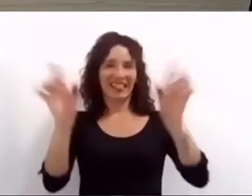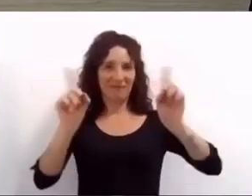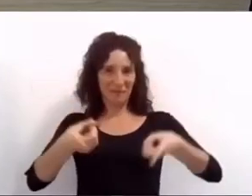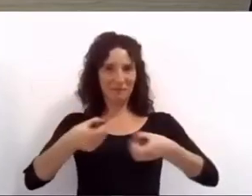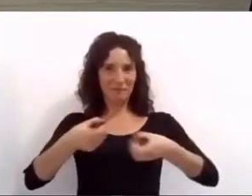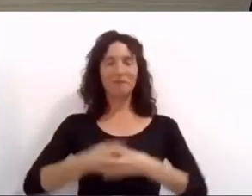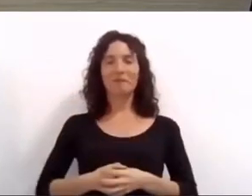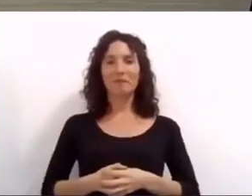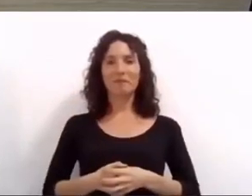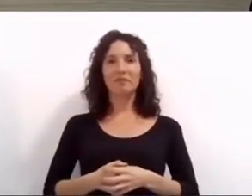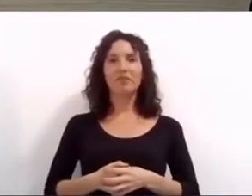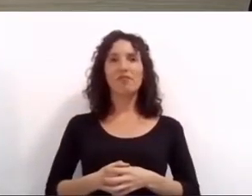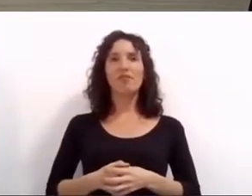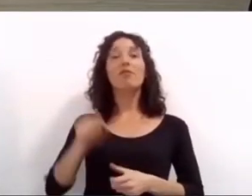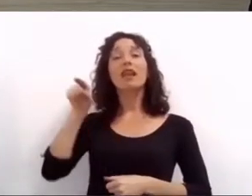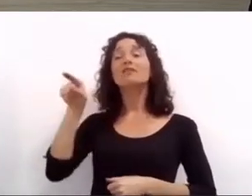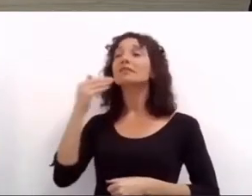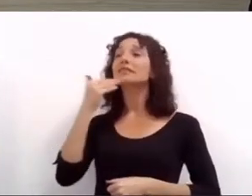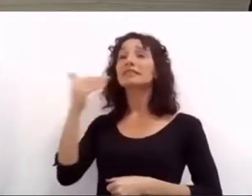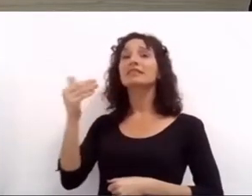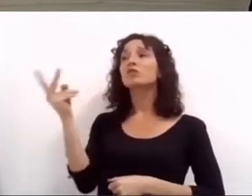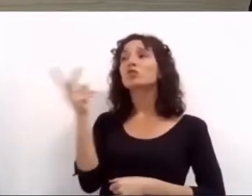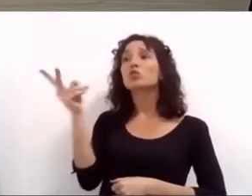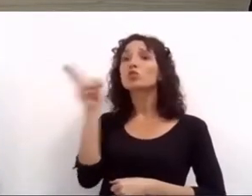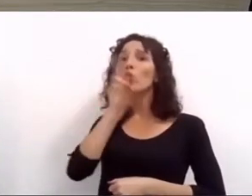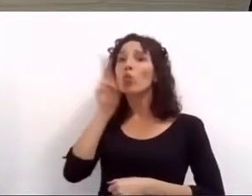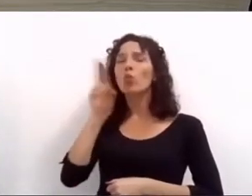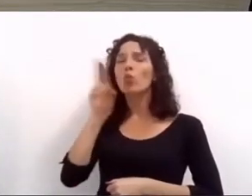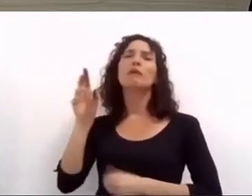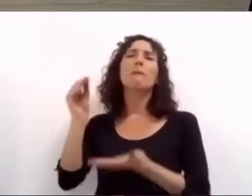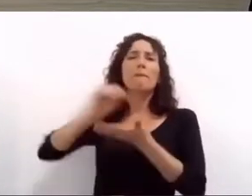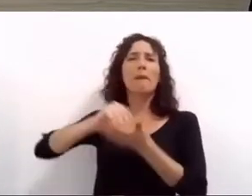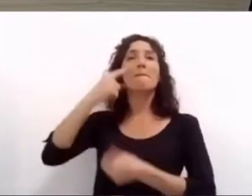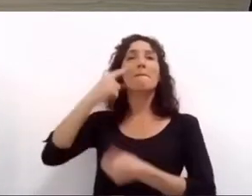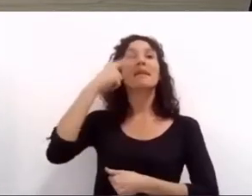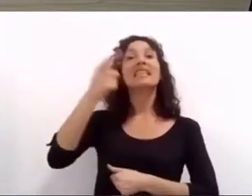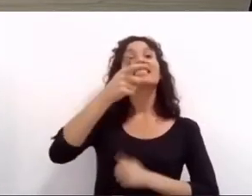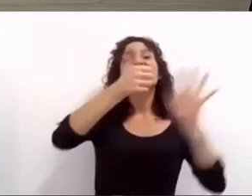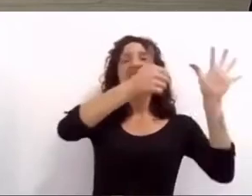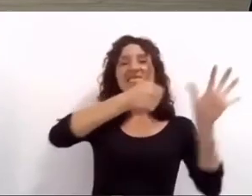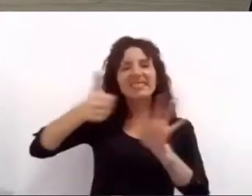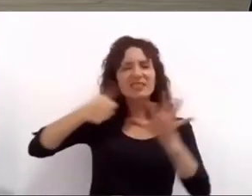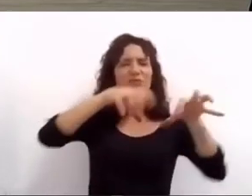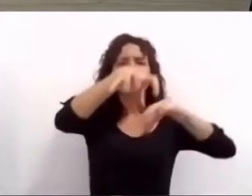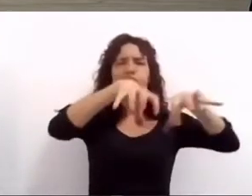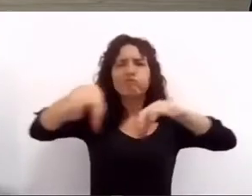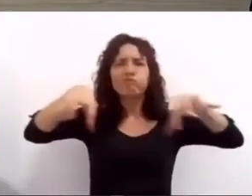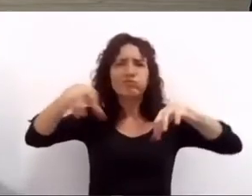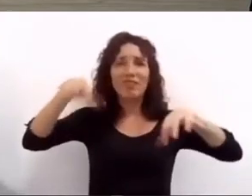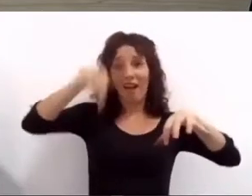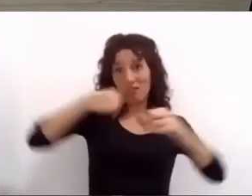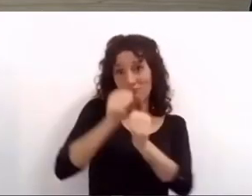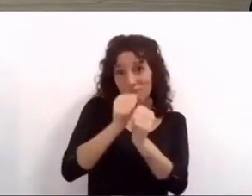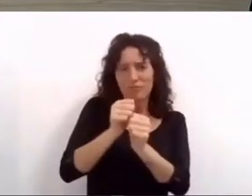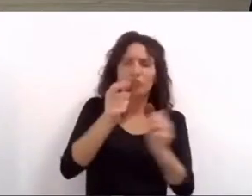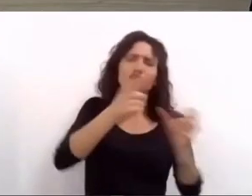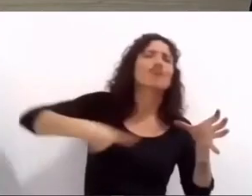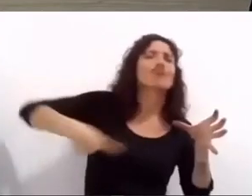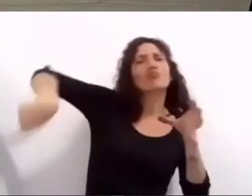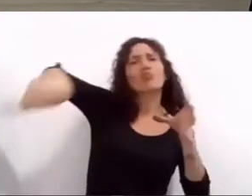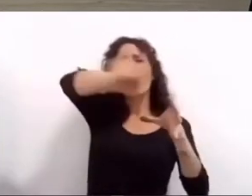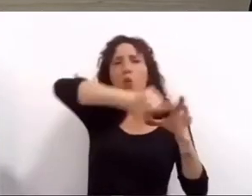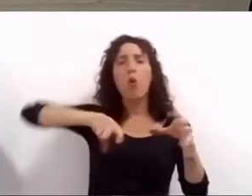esta historia en la primera línea de los barrios junto a 1640 organizaciones de Rosario que nos permitieron